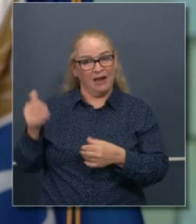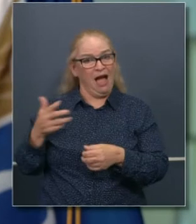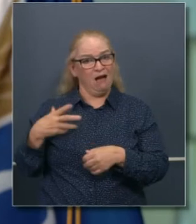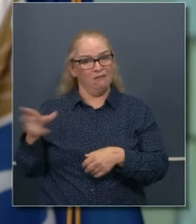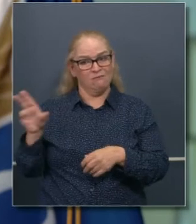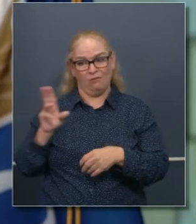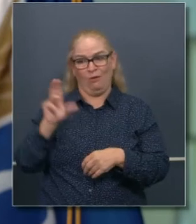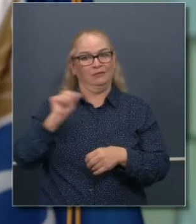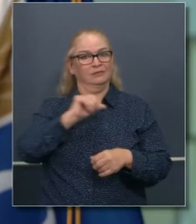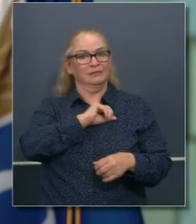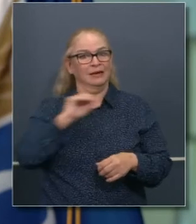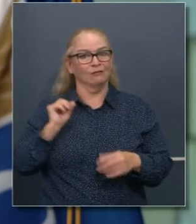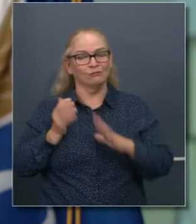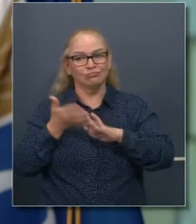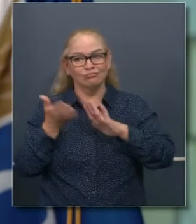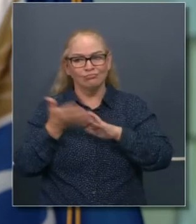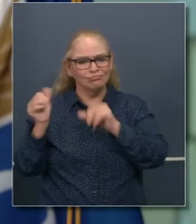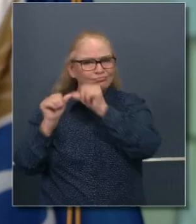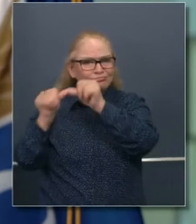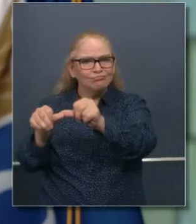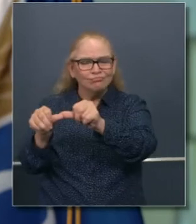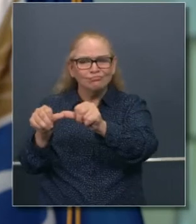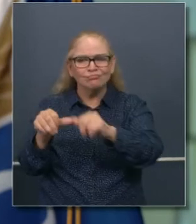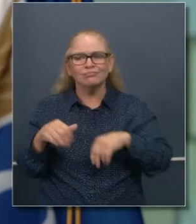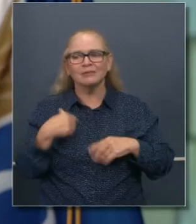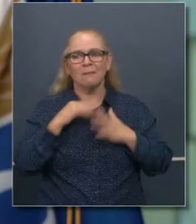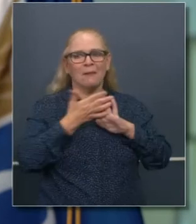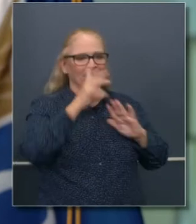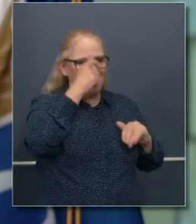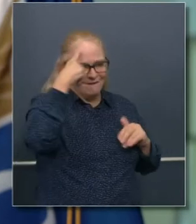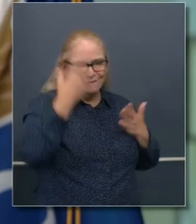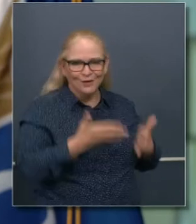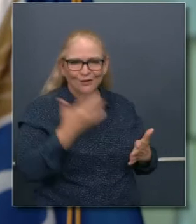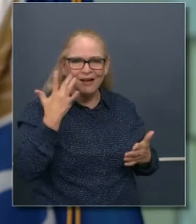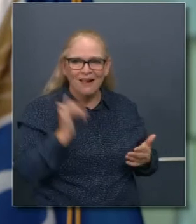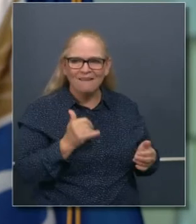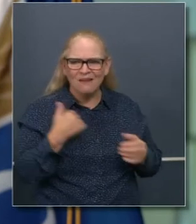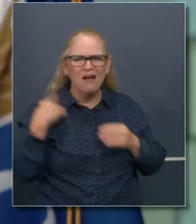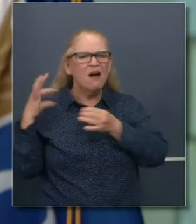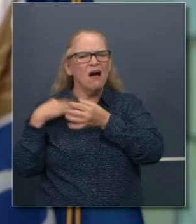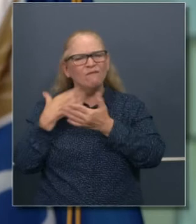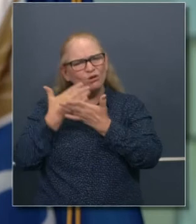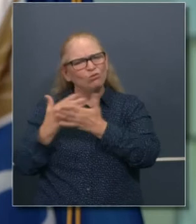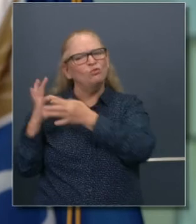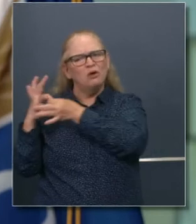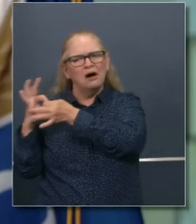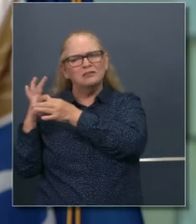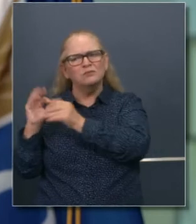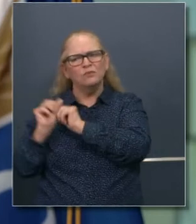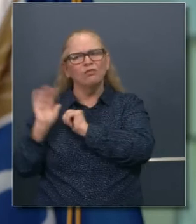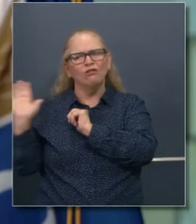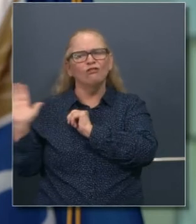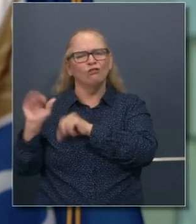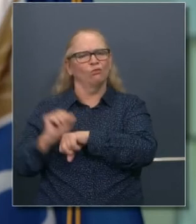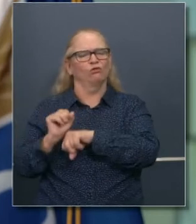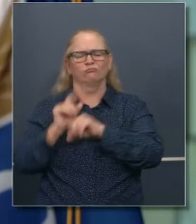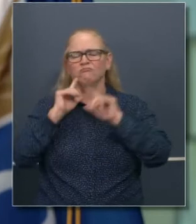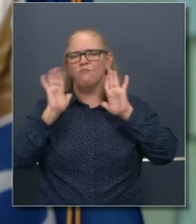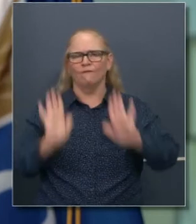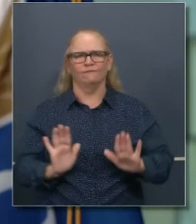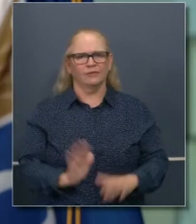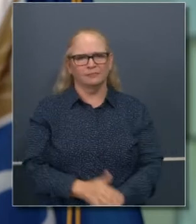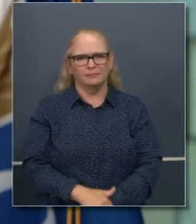fui candidato al Senado y ahora como gobernador, trabajé de manera muy fructífera con ella en el Senado.